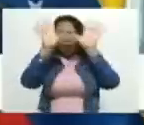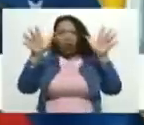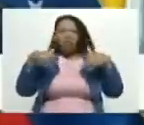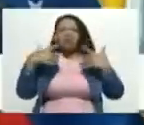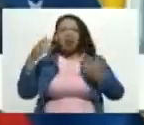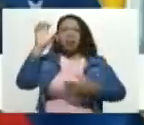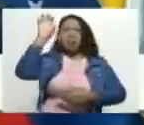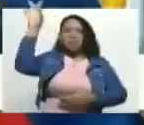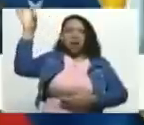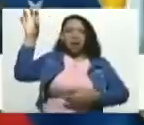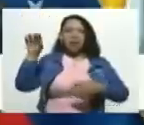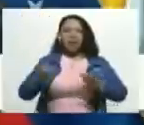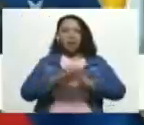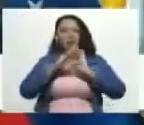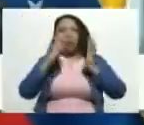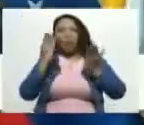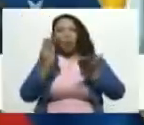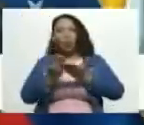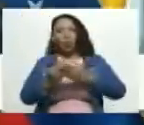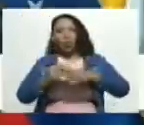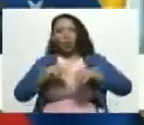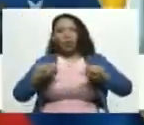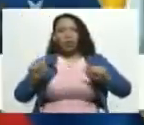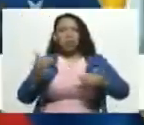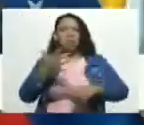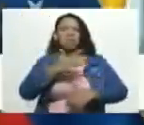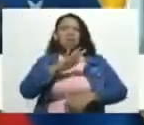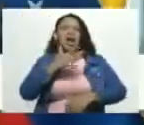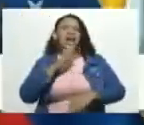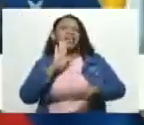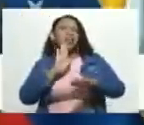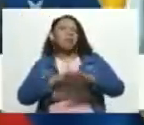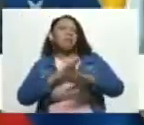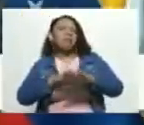mundial algo similar a esto ha pasado